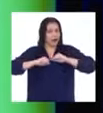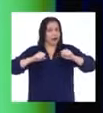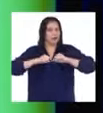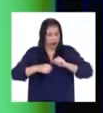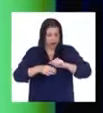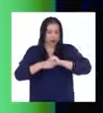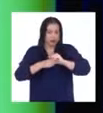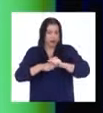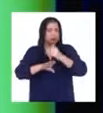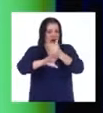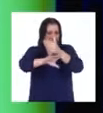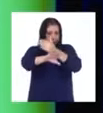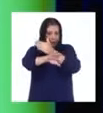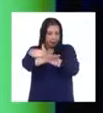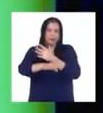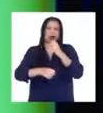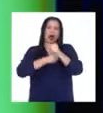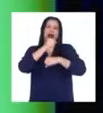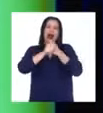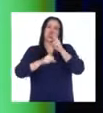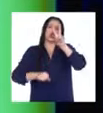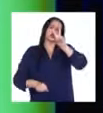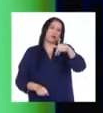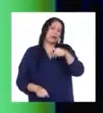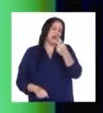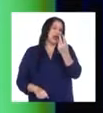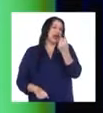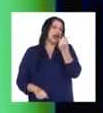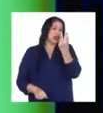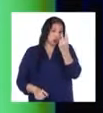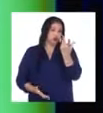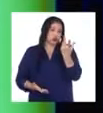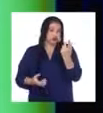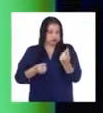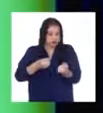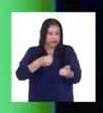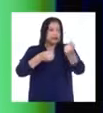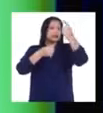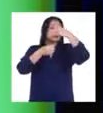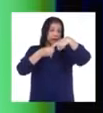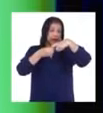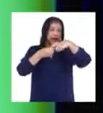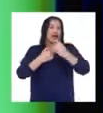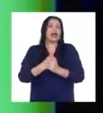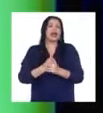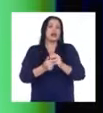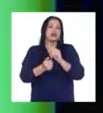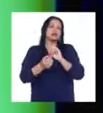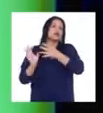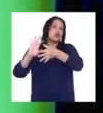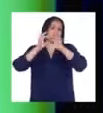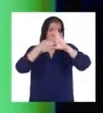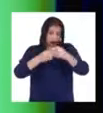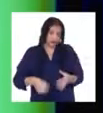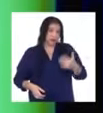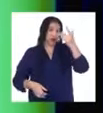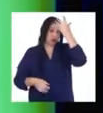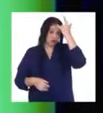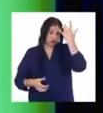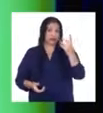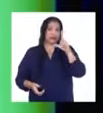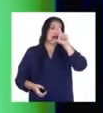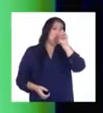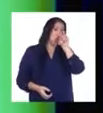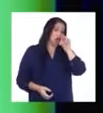2012 participé en los Juegos Olímpicos de Londres, quedé en el puesto 25 con un nuevo récord sudamericano.